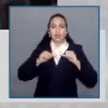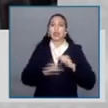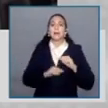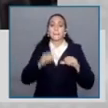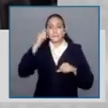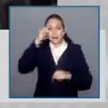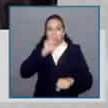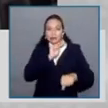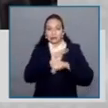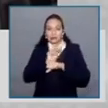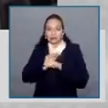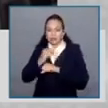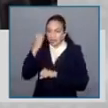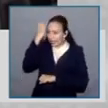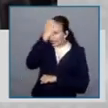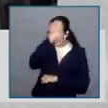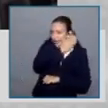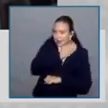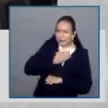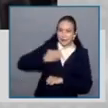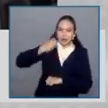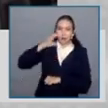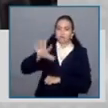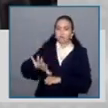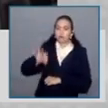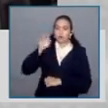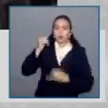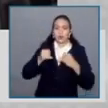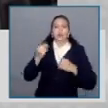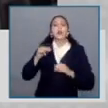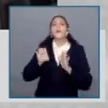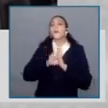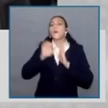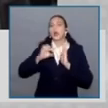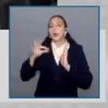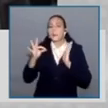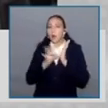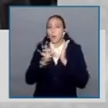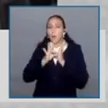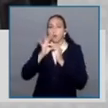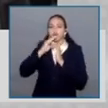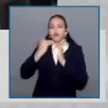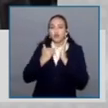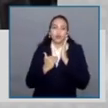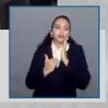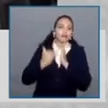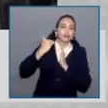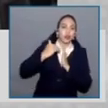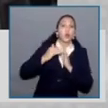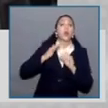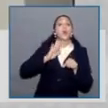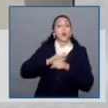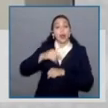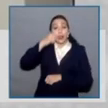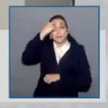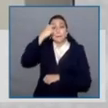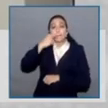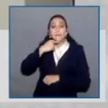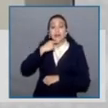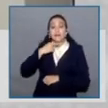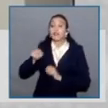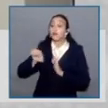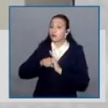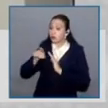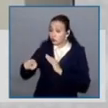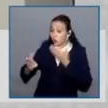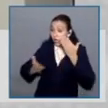en dar un espacio de puntaje mayor, en estos términos lo quiero ver, para aquellos perfiles que vienen de carrera judicial. Lo que creo que